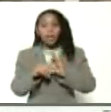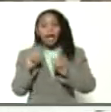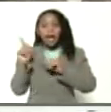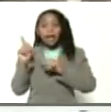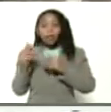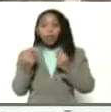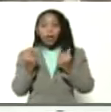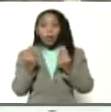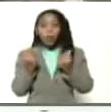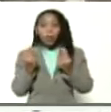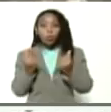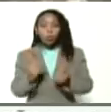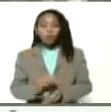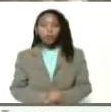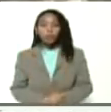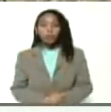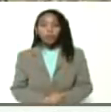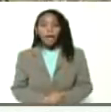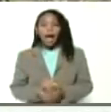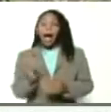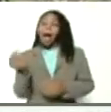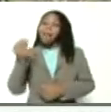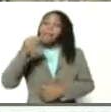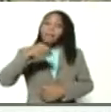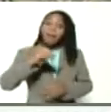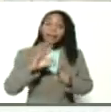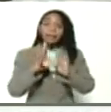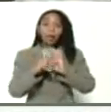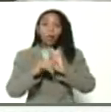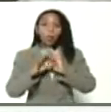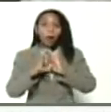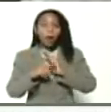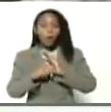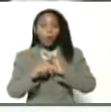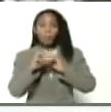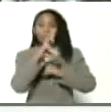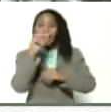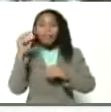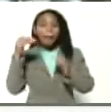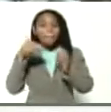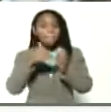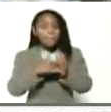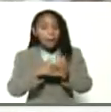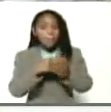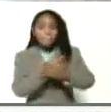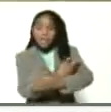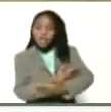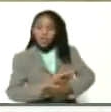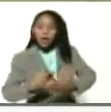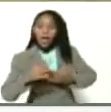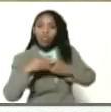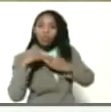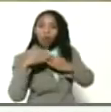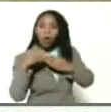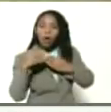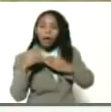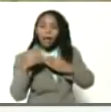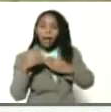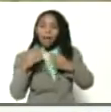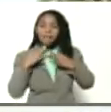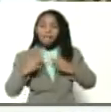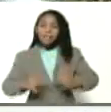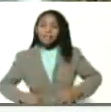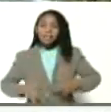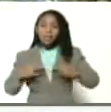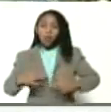recursos y además se robaron más de treinta mil millones de dólares en dinero físico